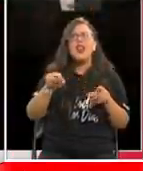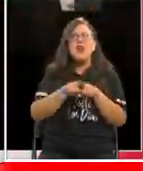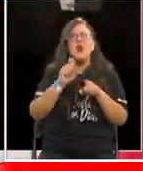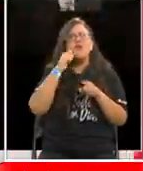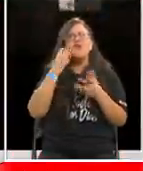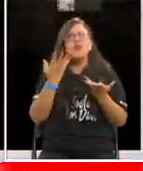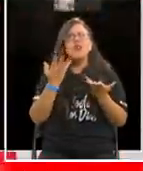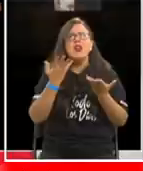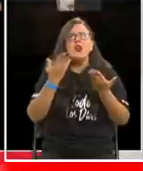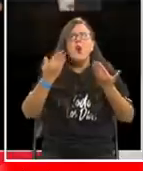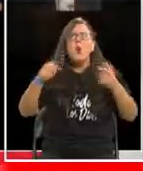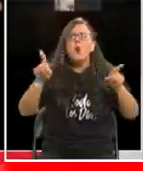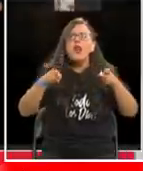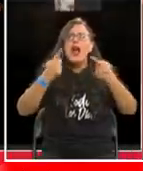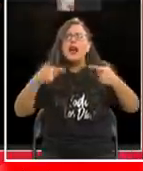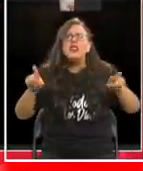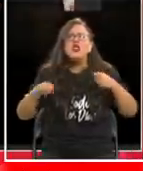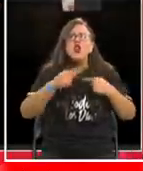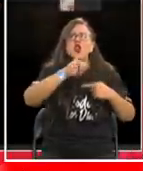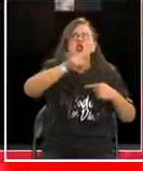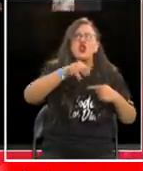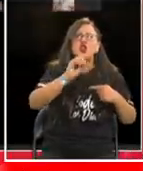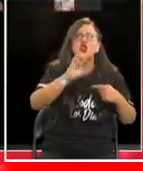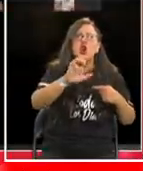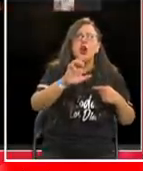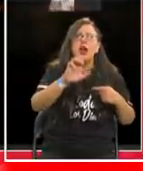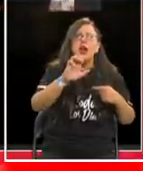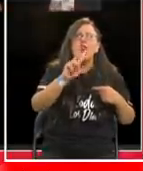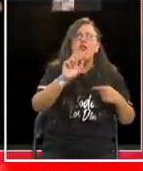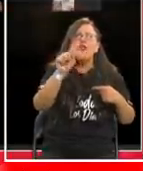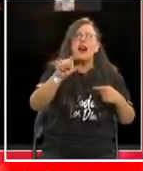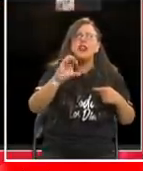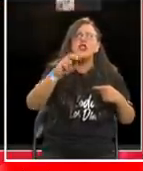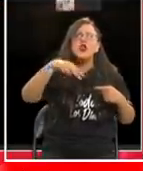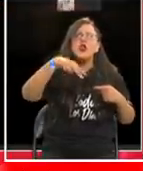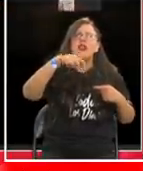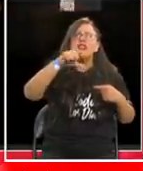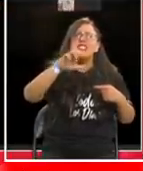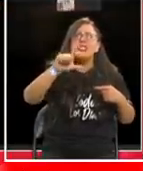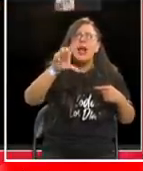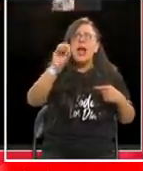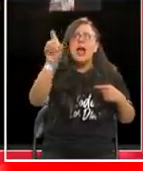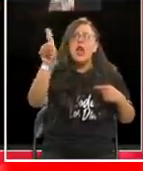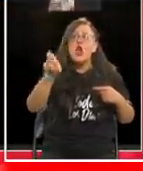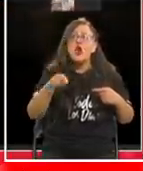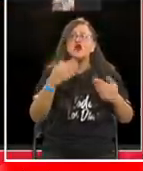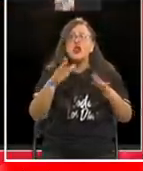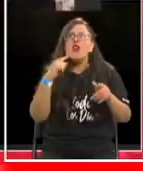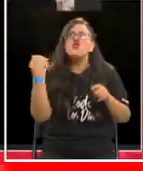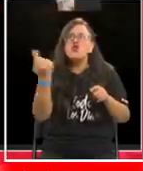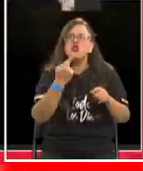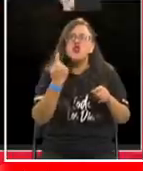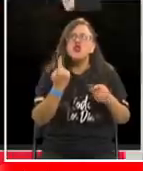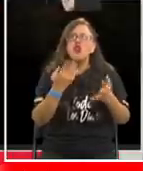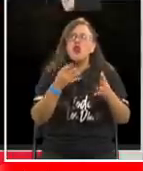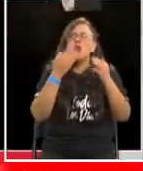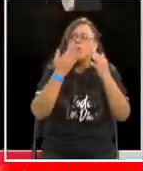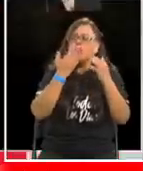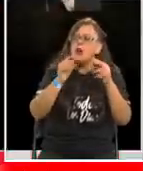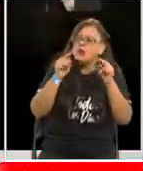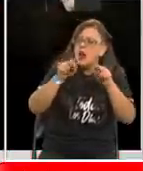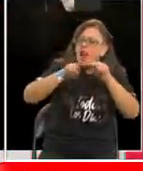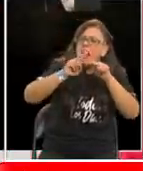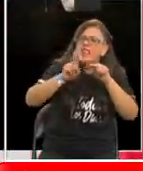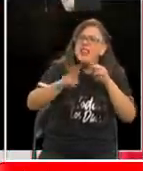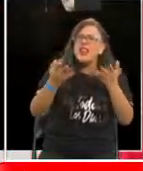Joe Vasconcelos que se llama La Gloria de Chile. Ya. Y decidimos montar ese tema con los Tommy de una